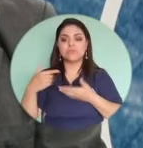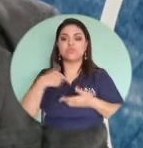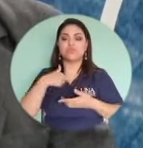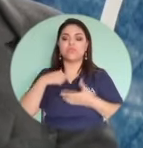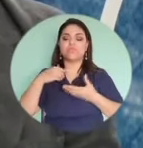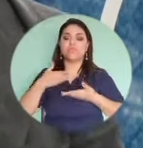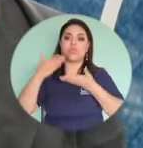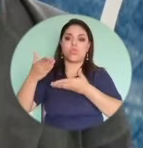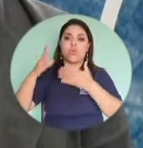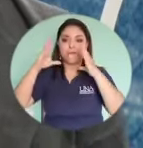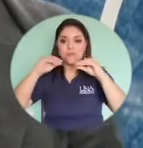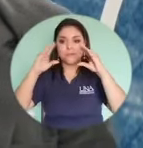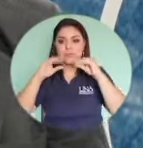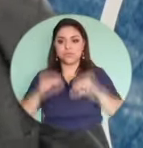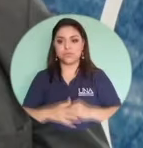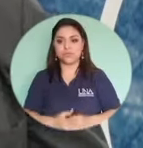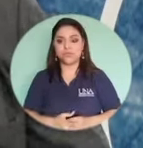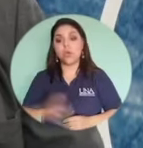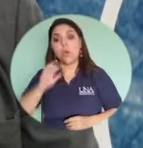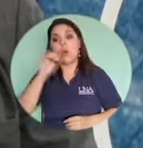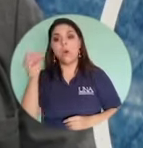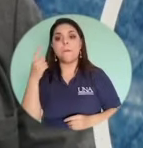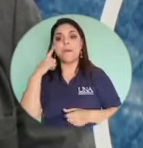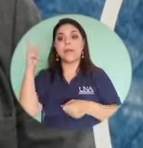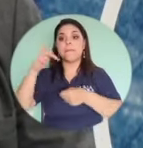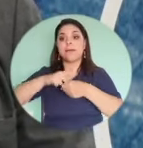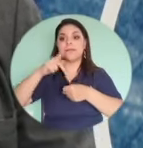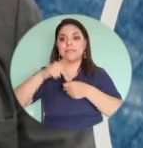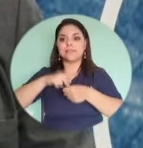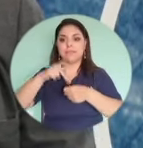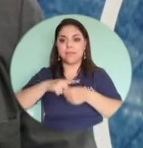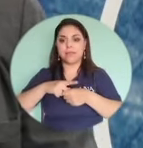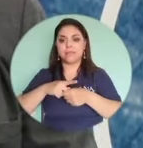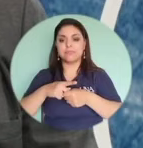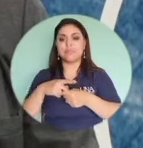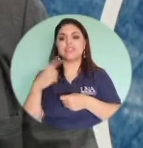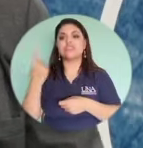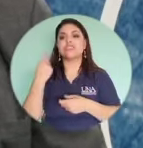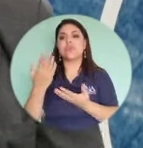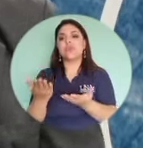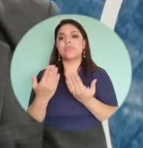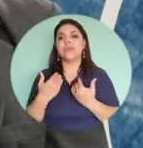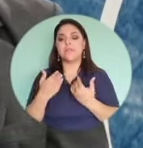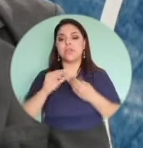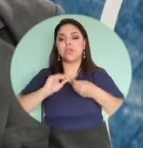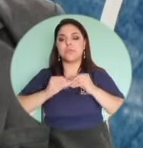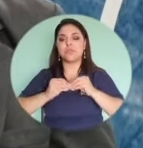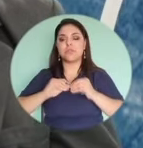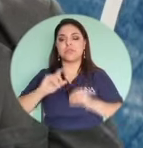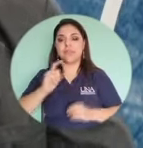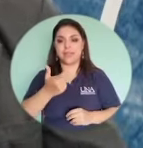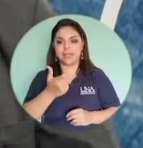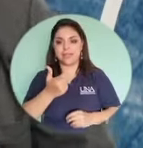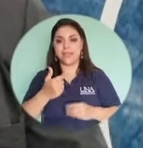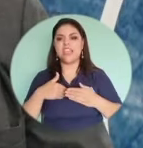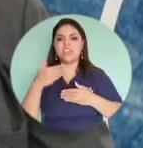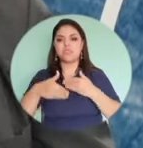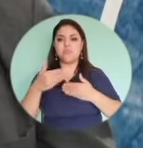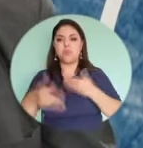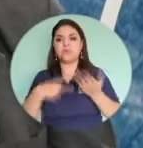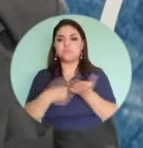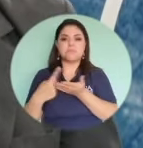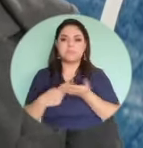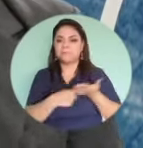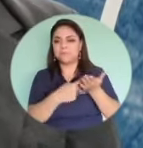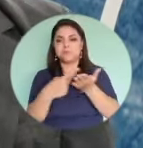o que para participar nada más denos el denos el número de la el número de tarjeta y más adelante ahí te van rodando